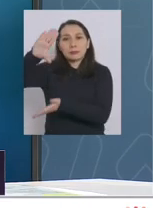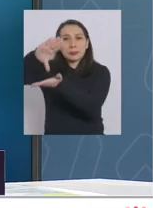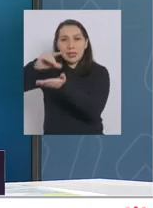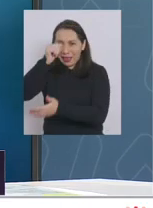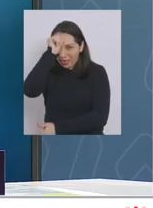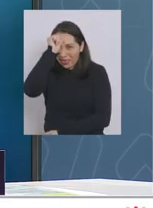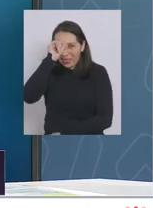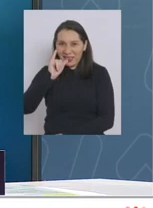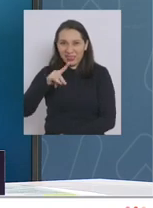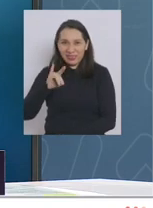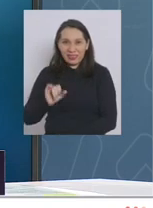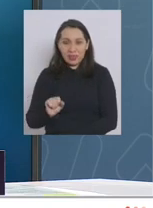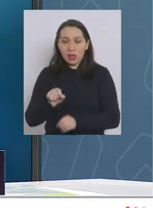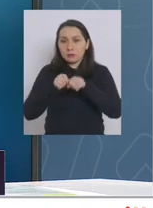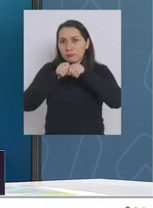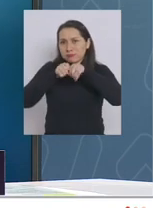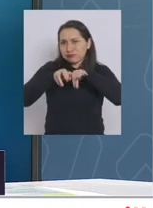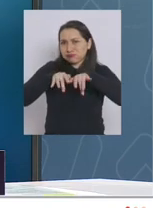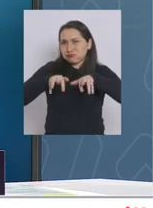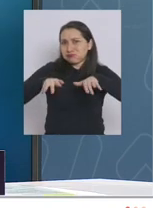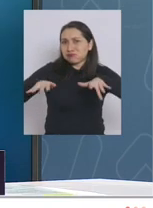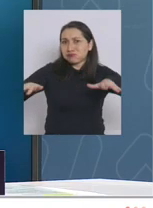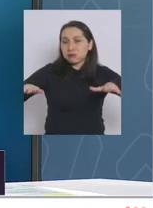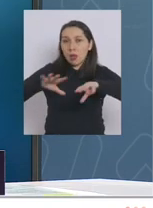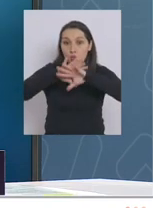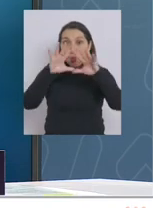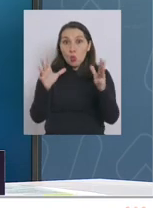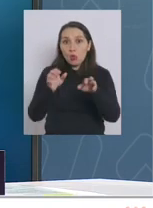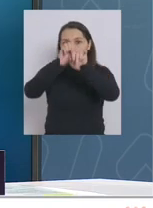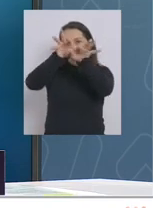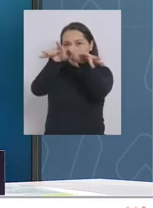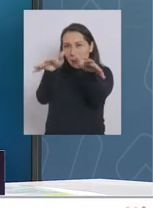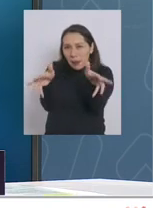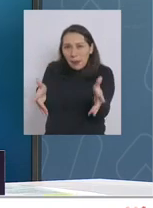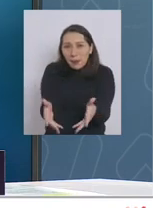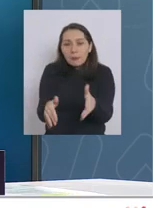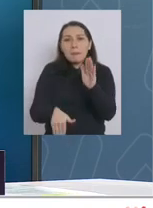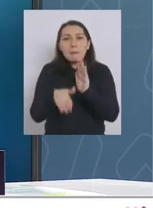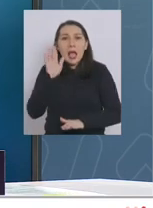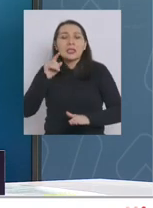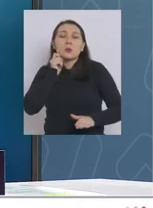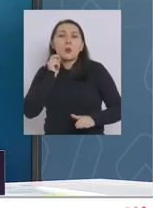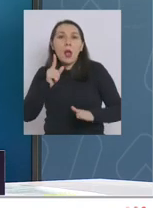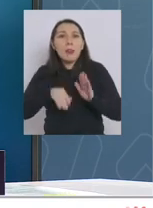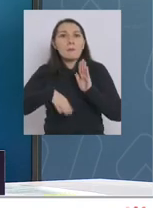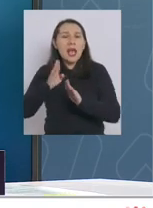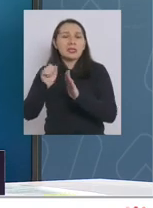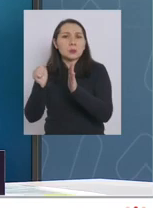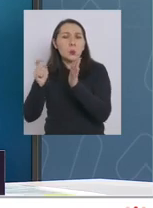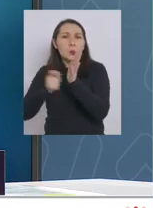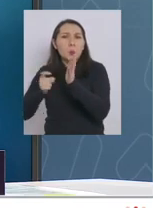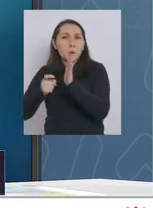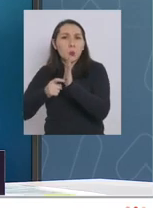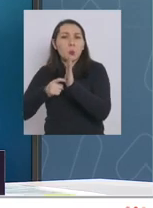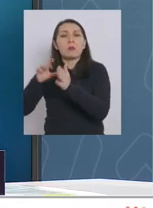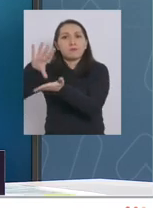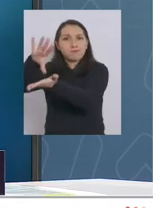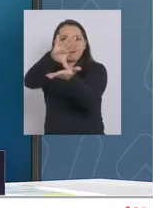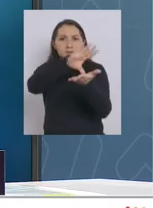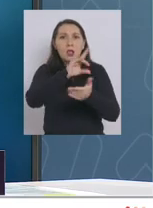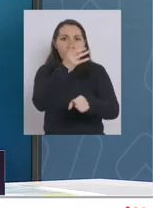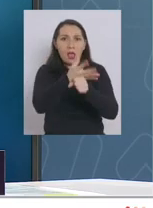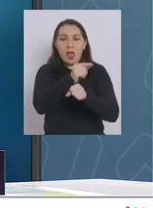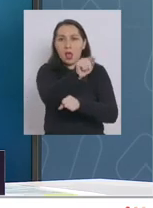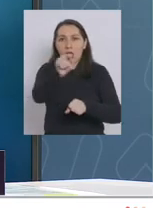Es una variante que se ha propagado rápidamente en el mundo y predomina en mayor cantidad en varios países.